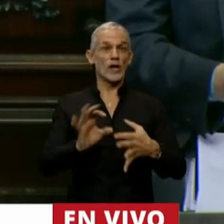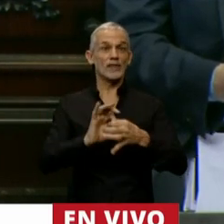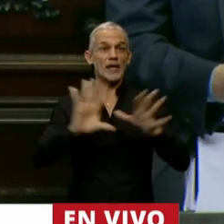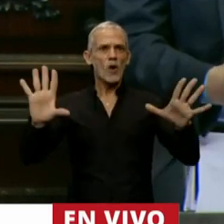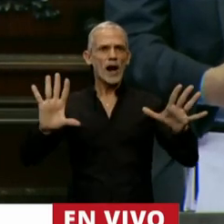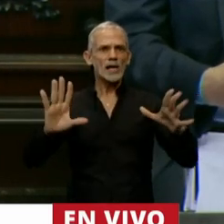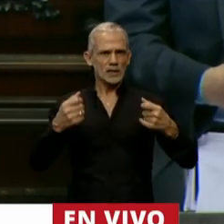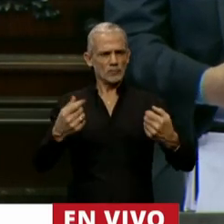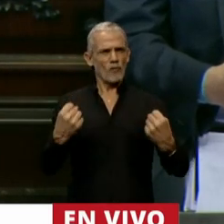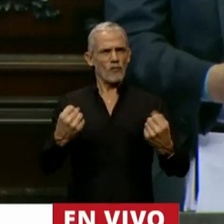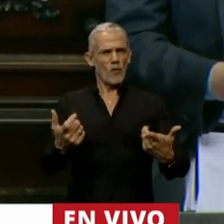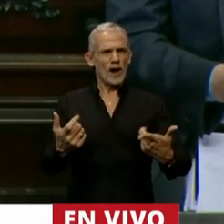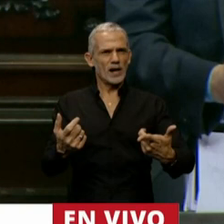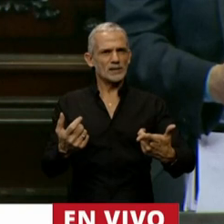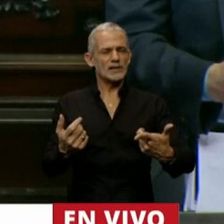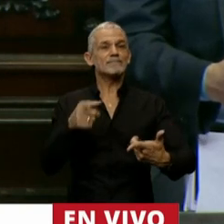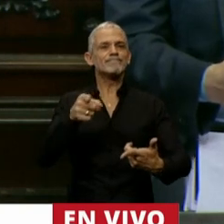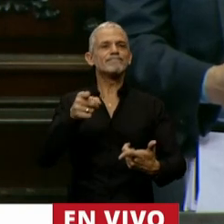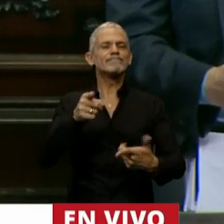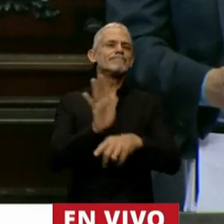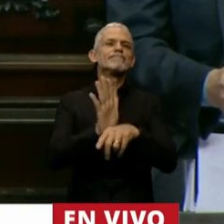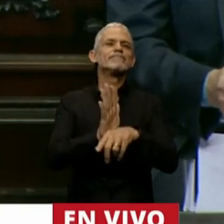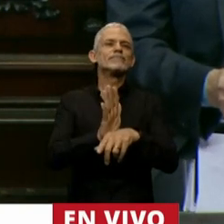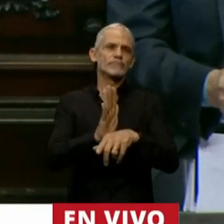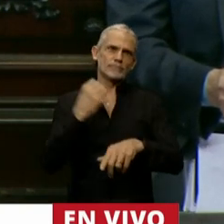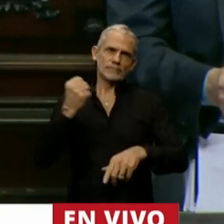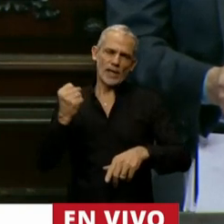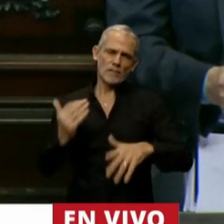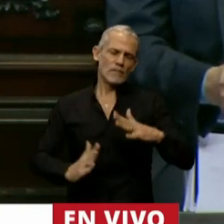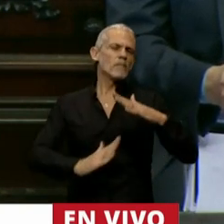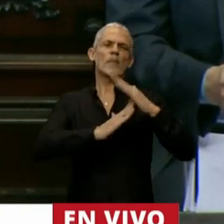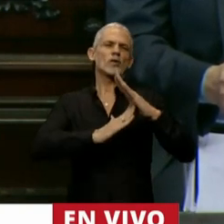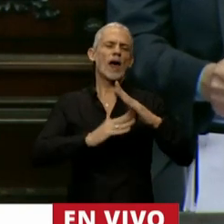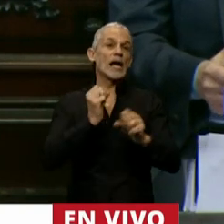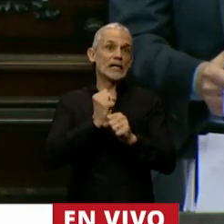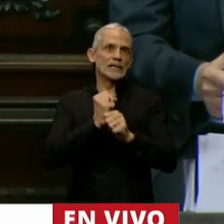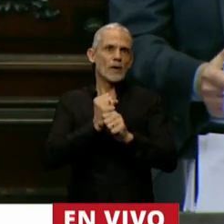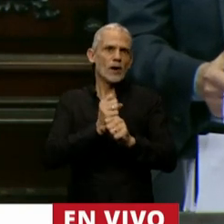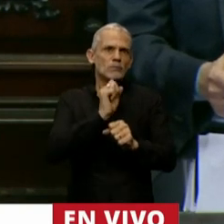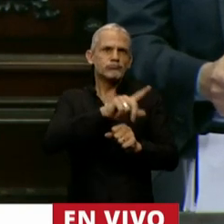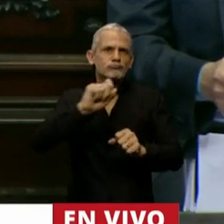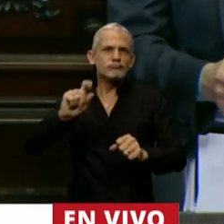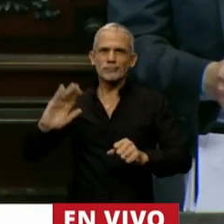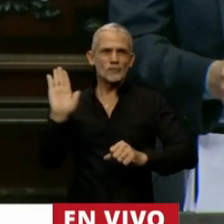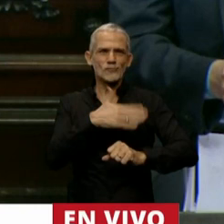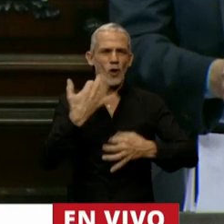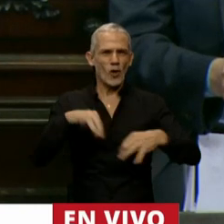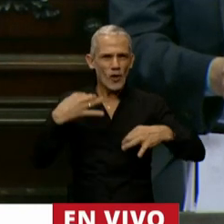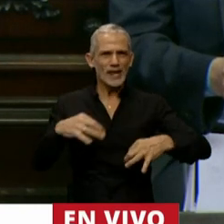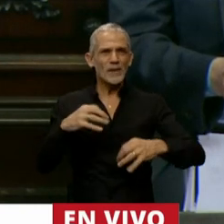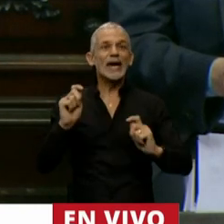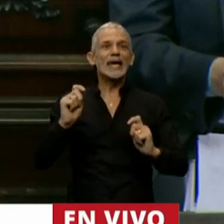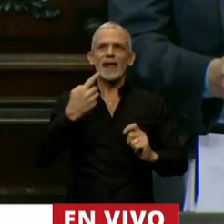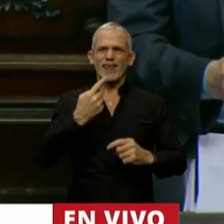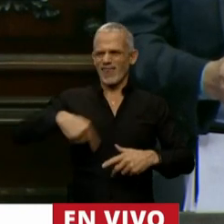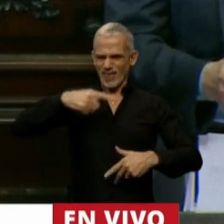es parte fundante de la tarea que permanentemente tenemos que llevar adelante quienes decimos